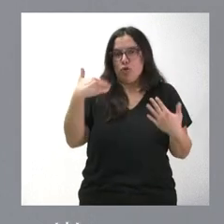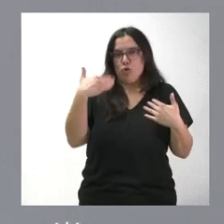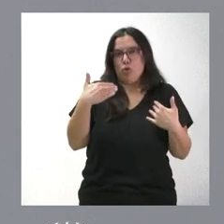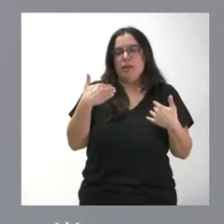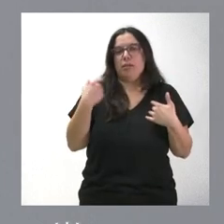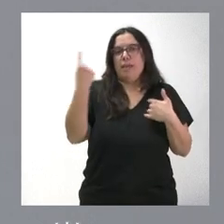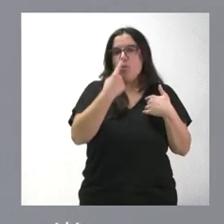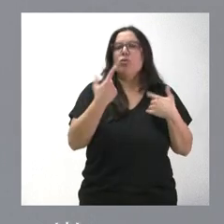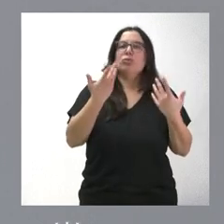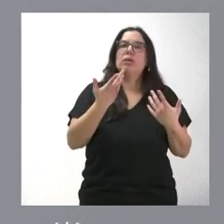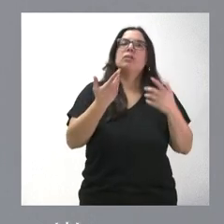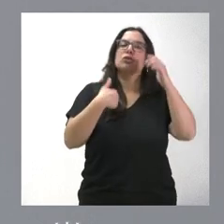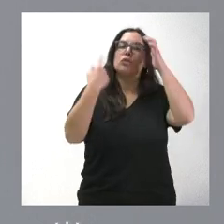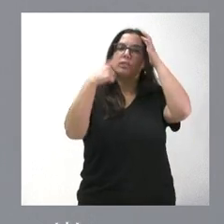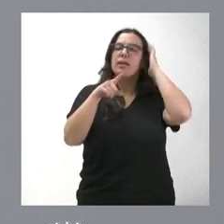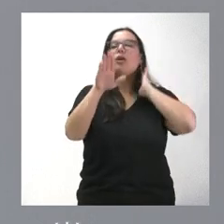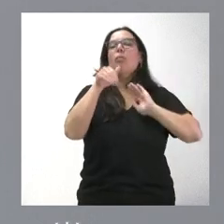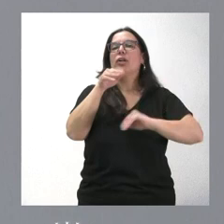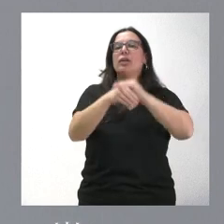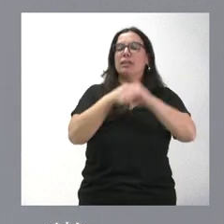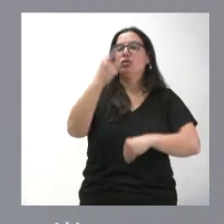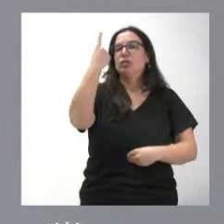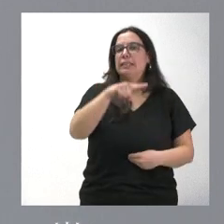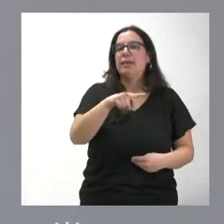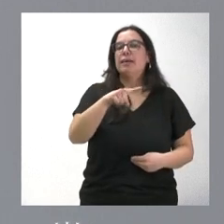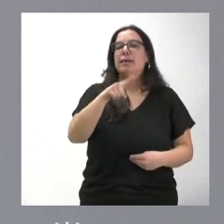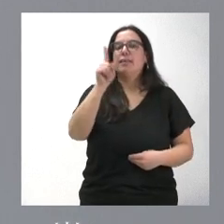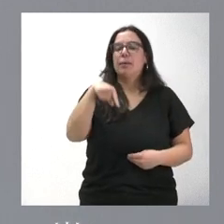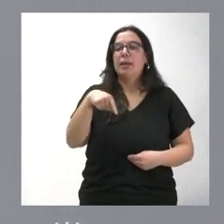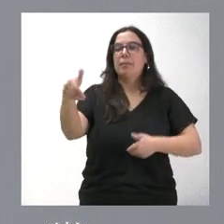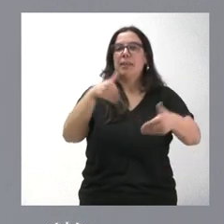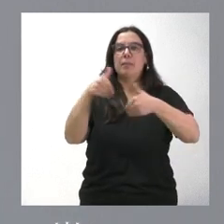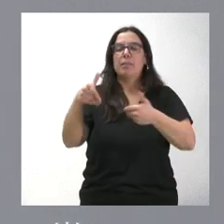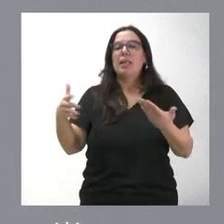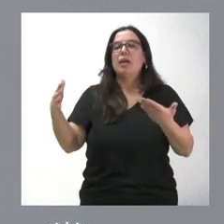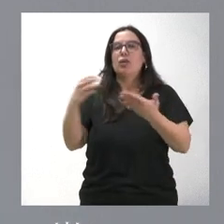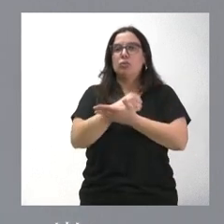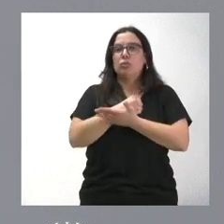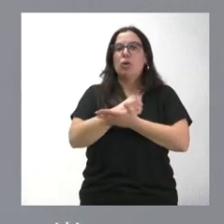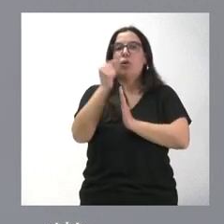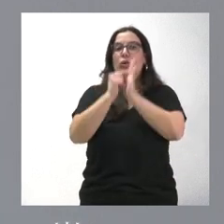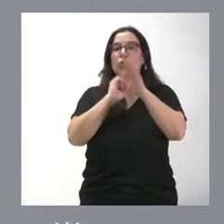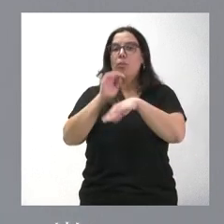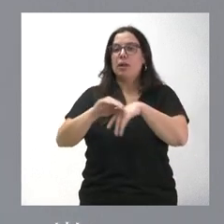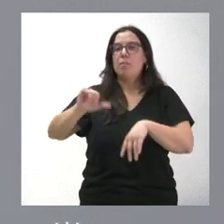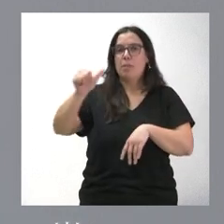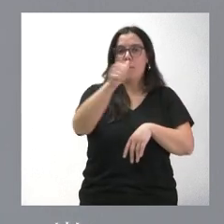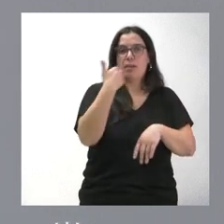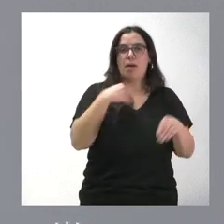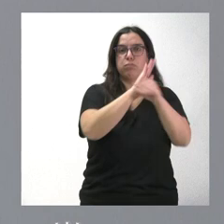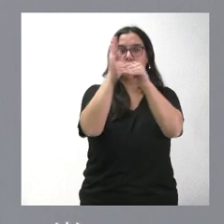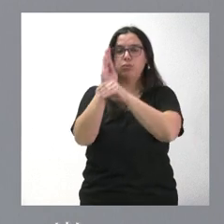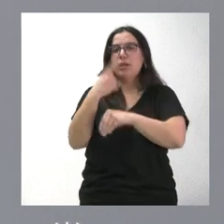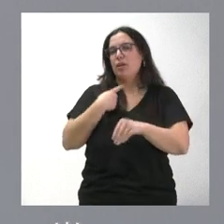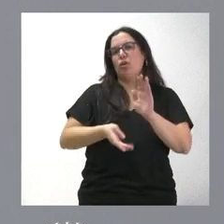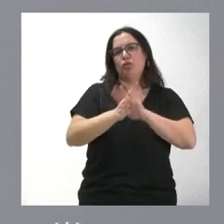una de las provincias. Sí que sé que la convocatoria se ha hecho, sí que sé que todos los que han pedido la ayuda y cumplían las condiciones la han recibido y que la seguiremos